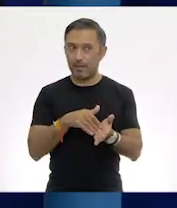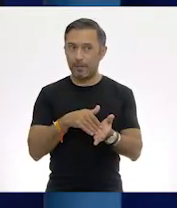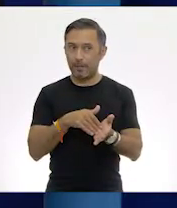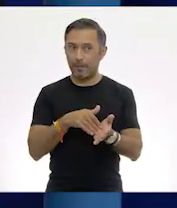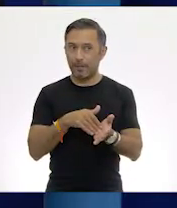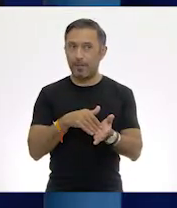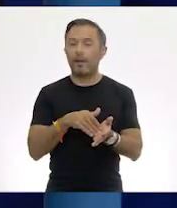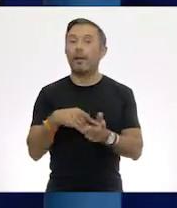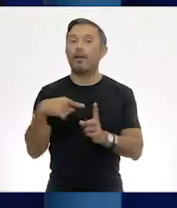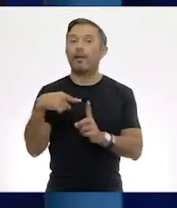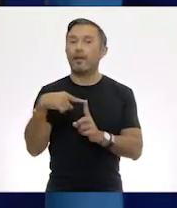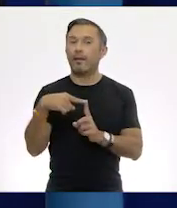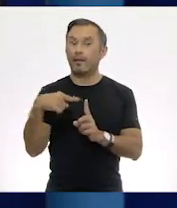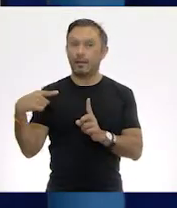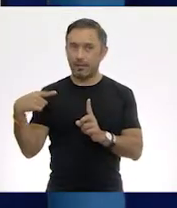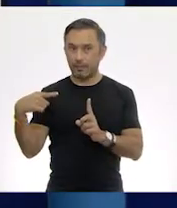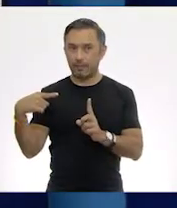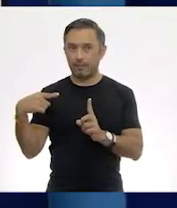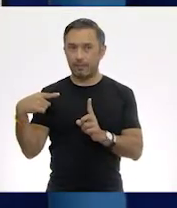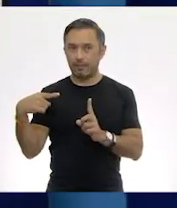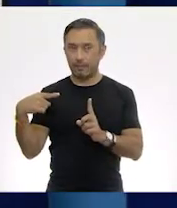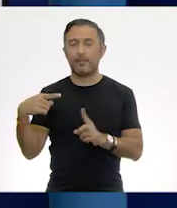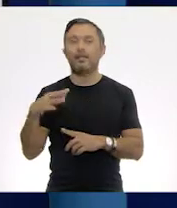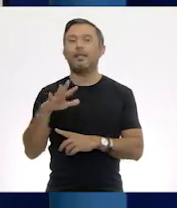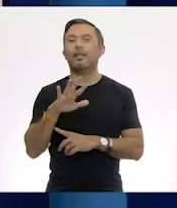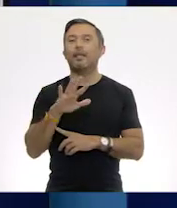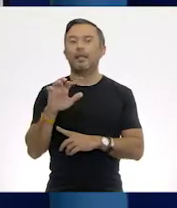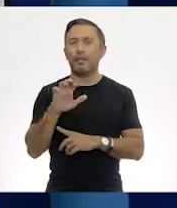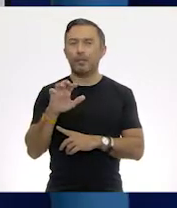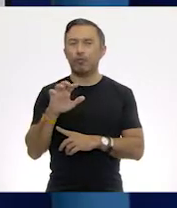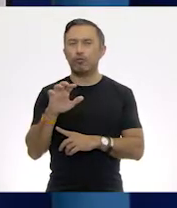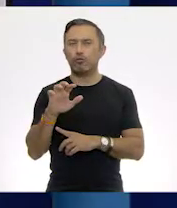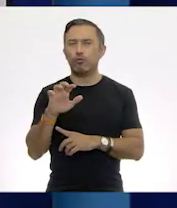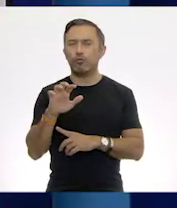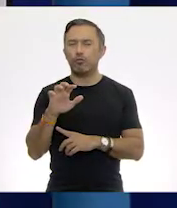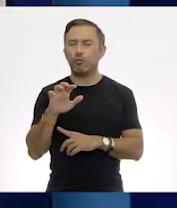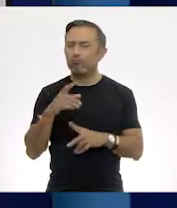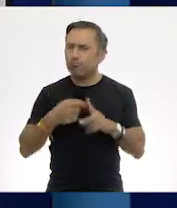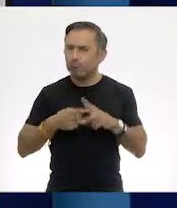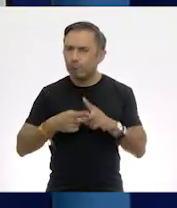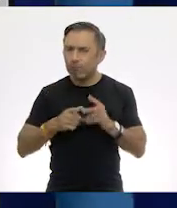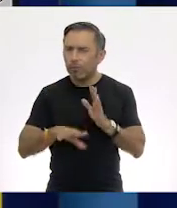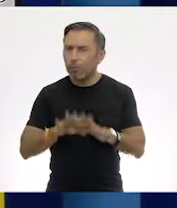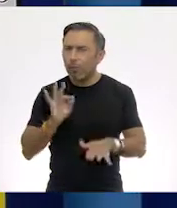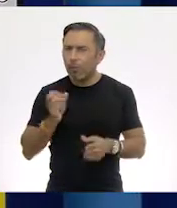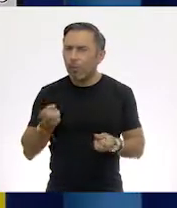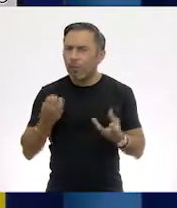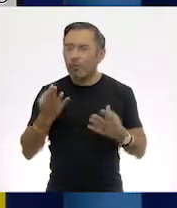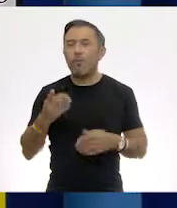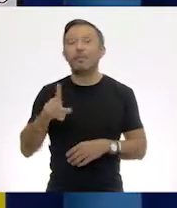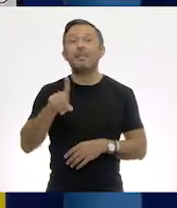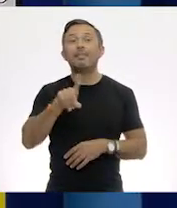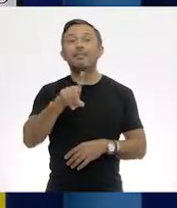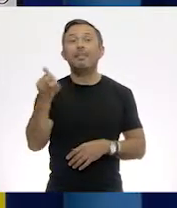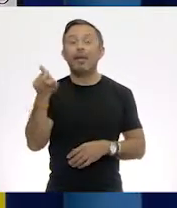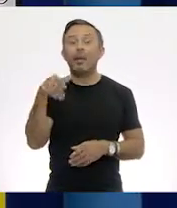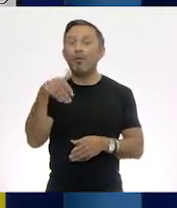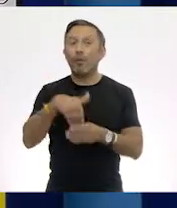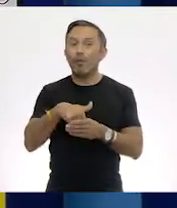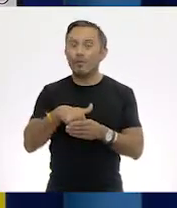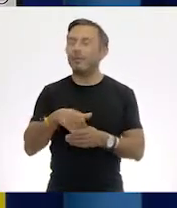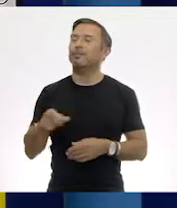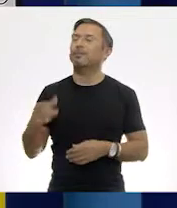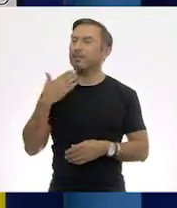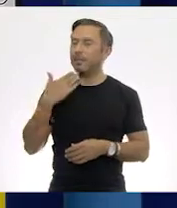Entonces, 500. ¿Cuánto es el resultado, Ton? 100 bolsas. 100